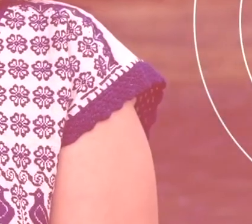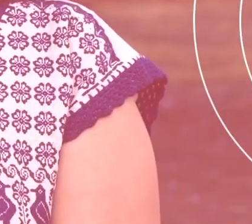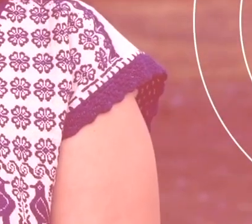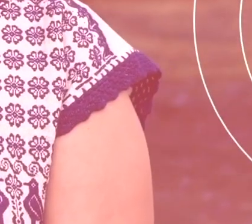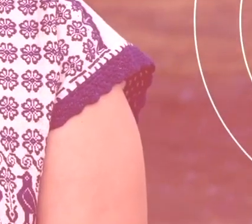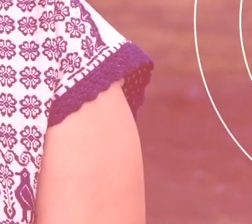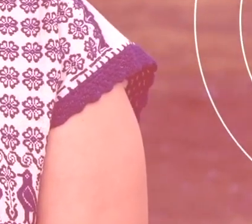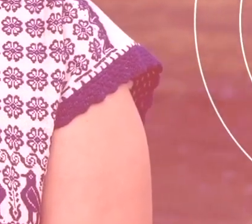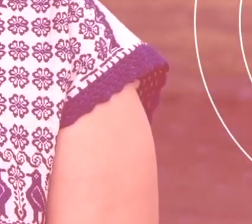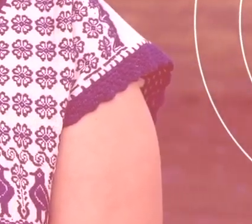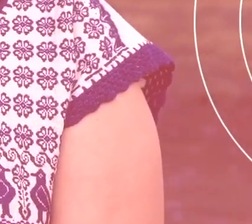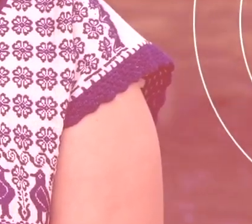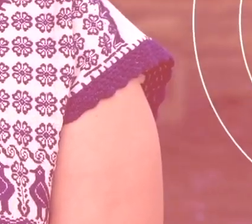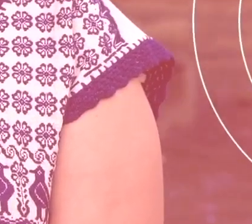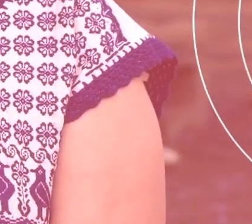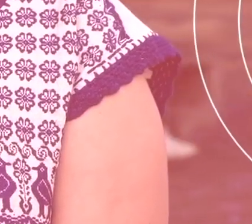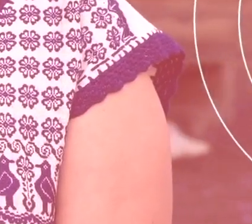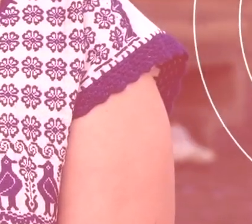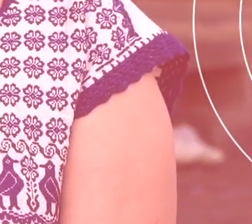Hashtag Persona